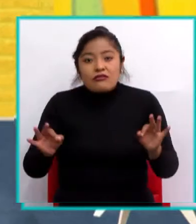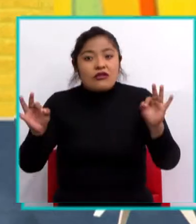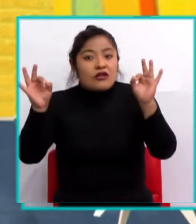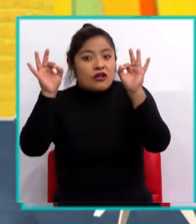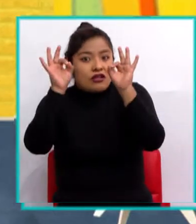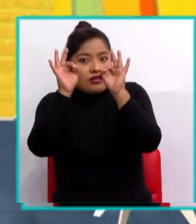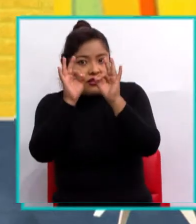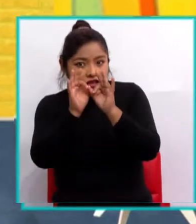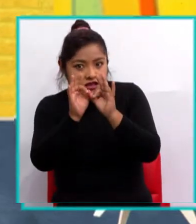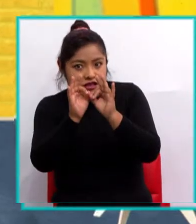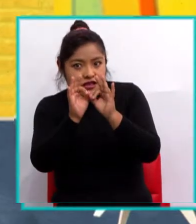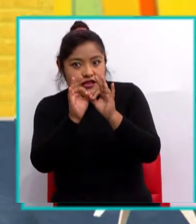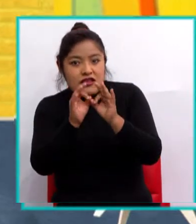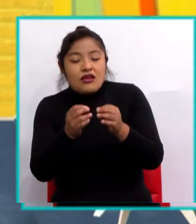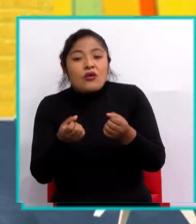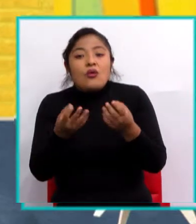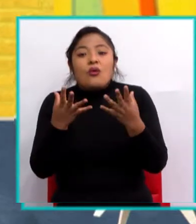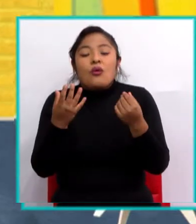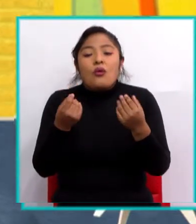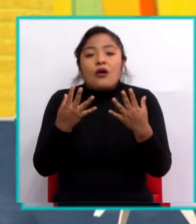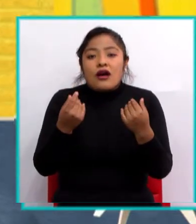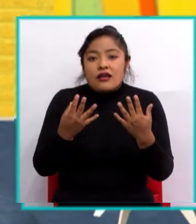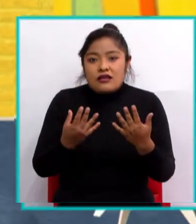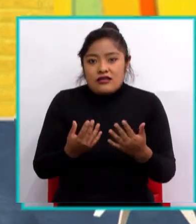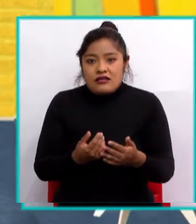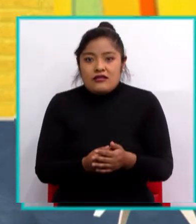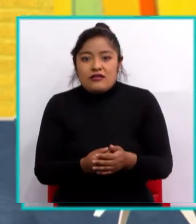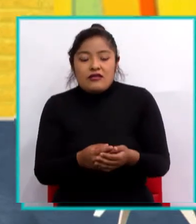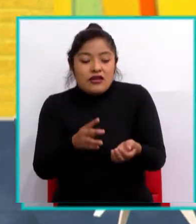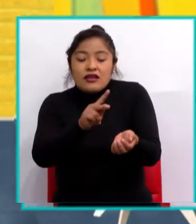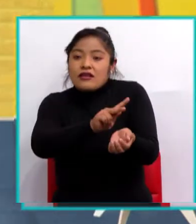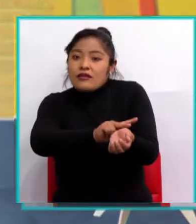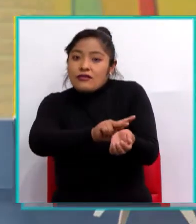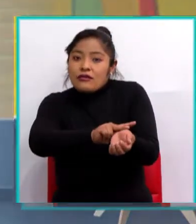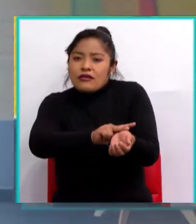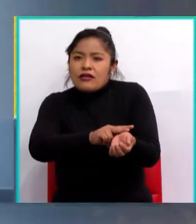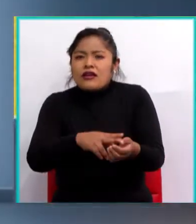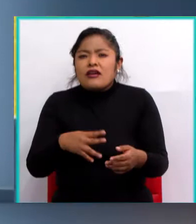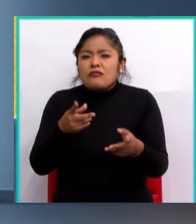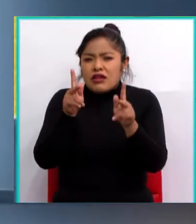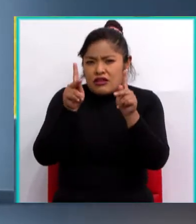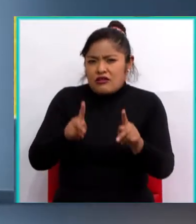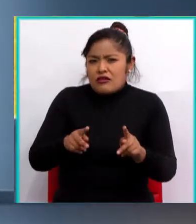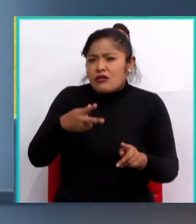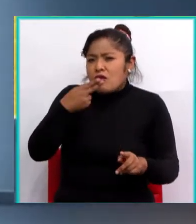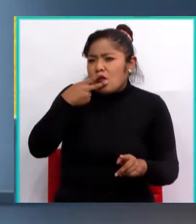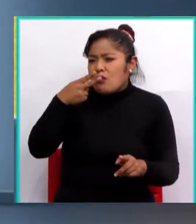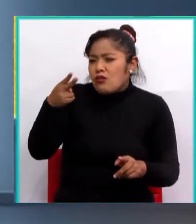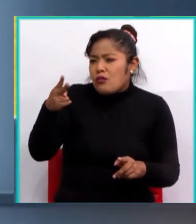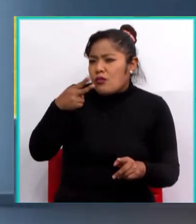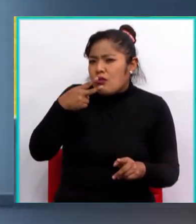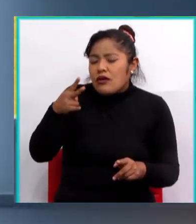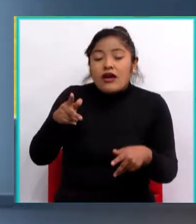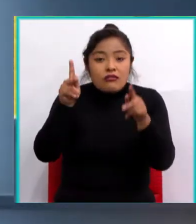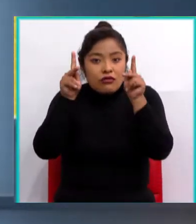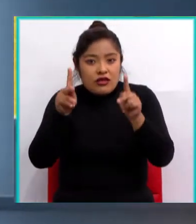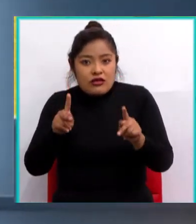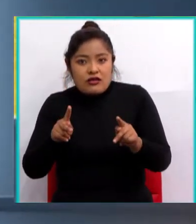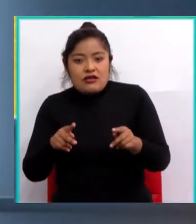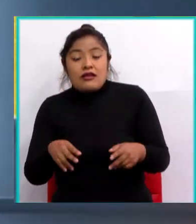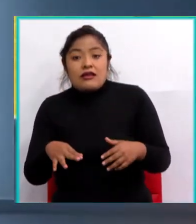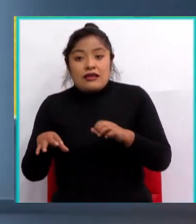incluidos los siguientes. Ser fumador, realizar actividad física,